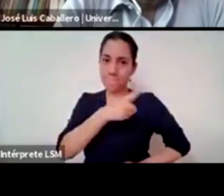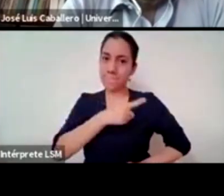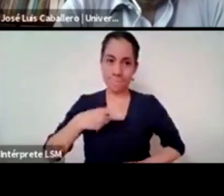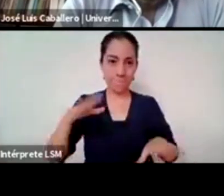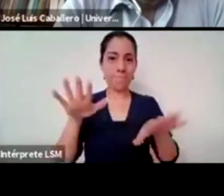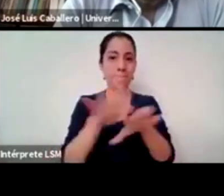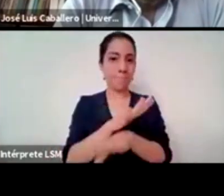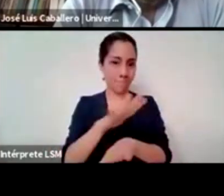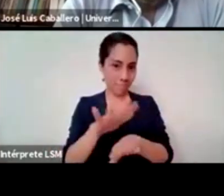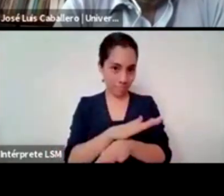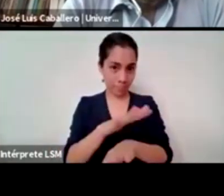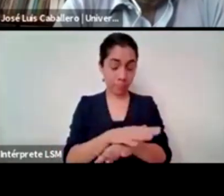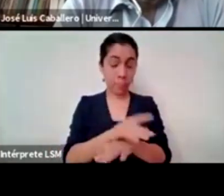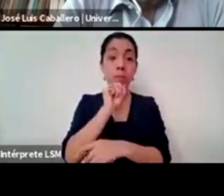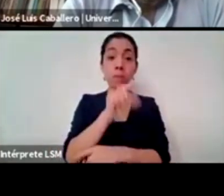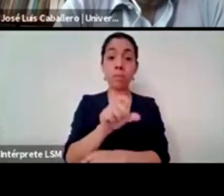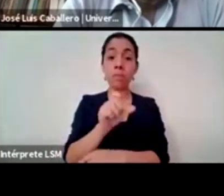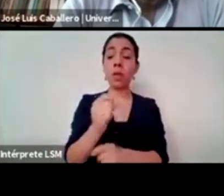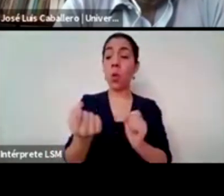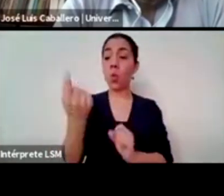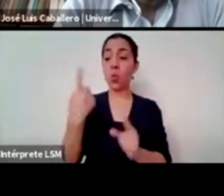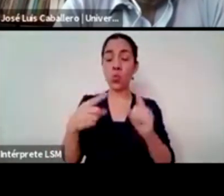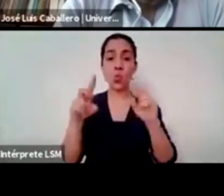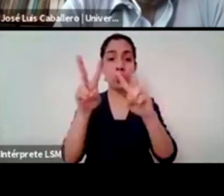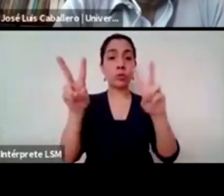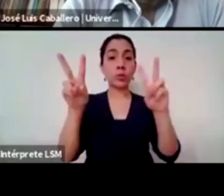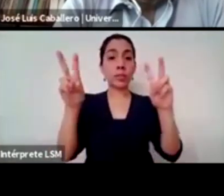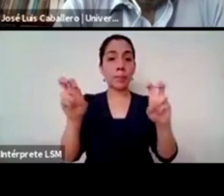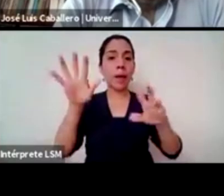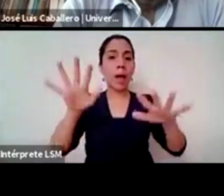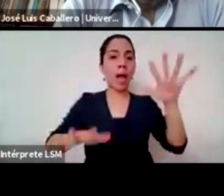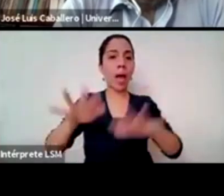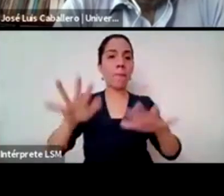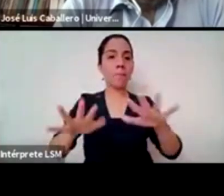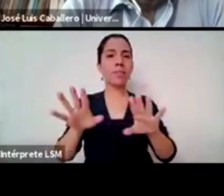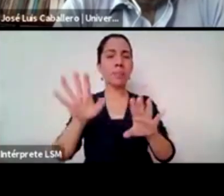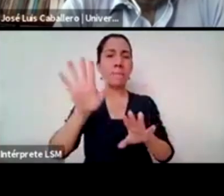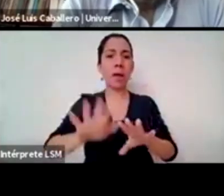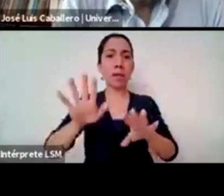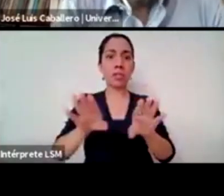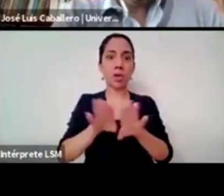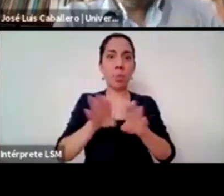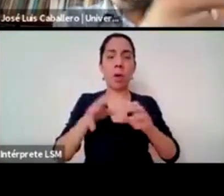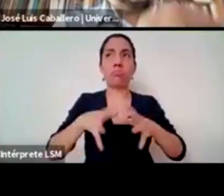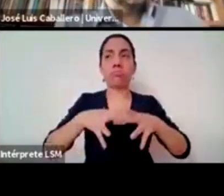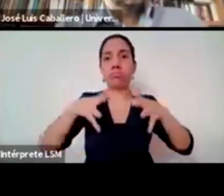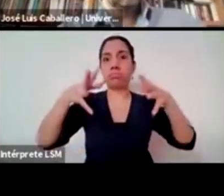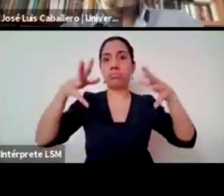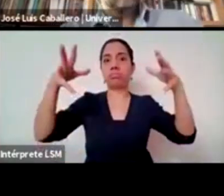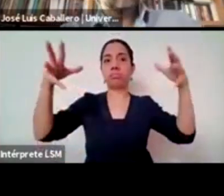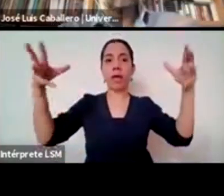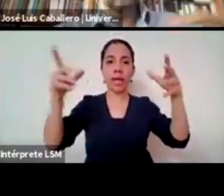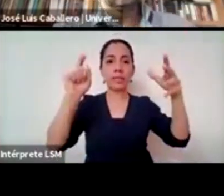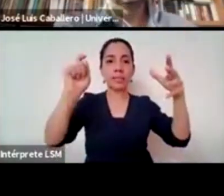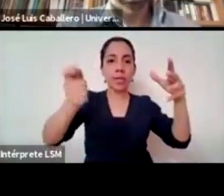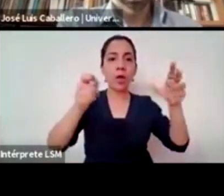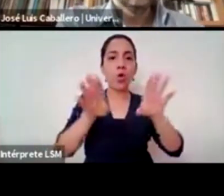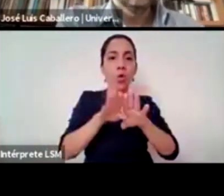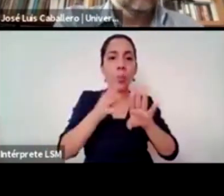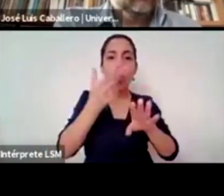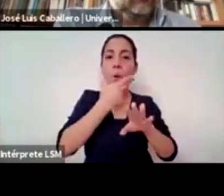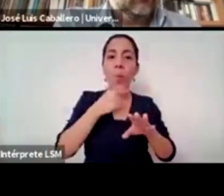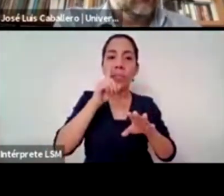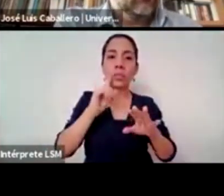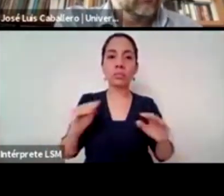generizados como lo mencionaba Mónica al principio aplaudimos la paridad de género en estos paneles